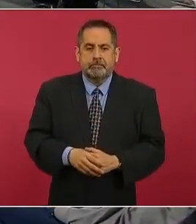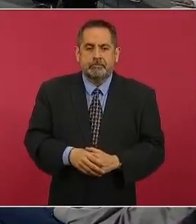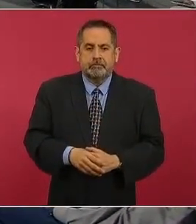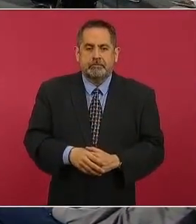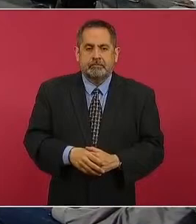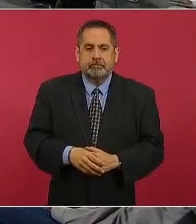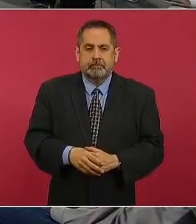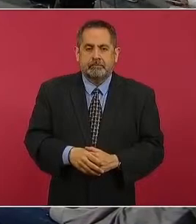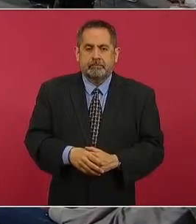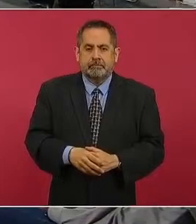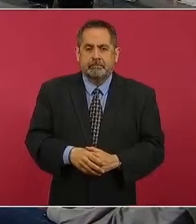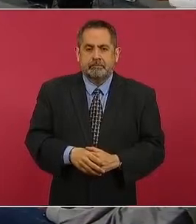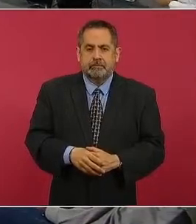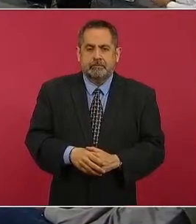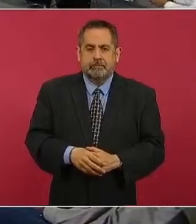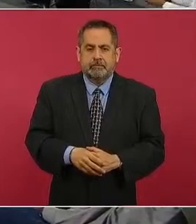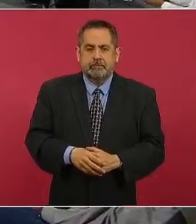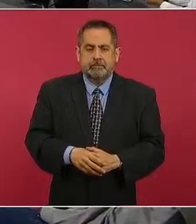a ver gracias